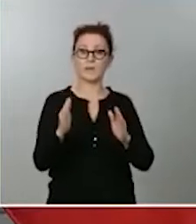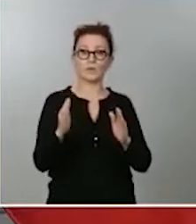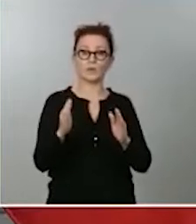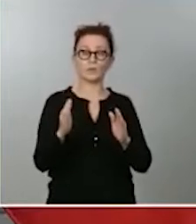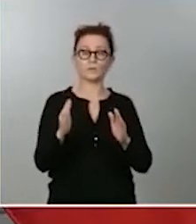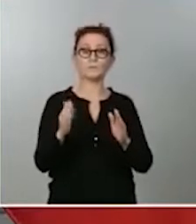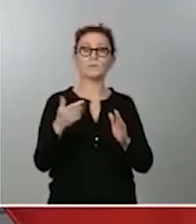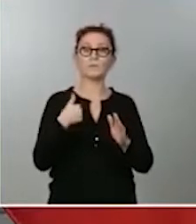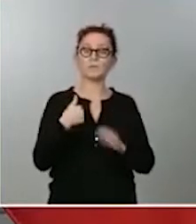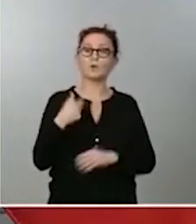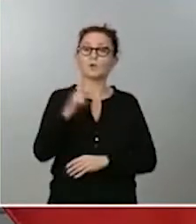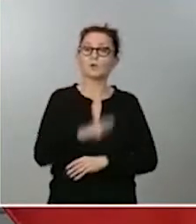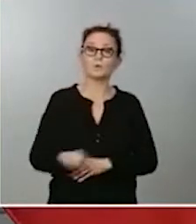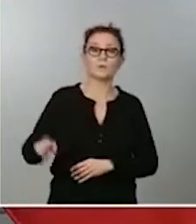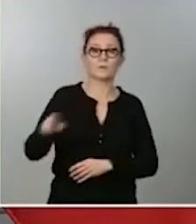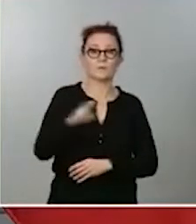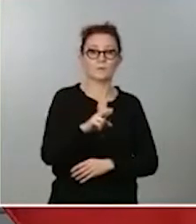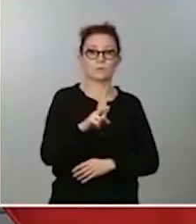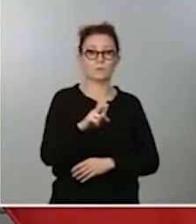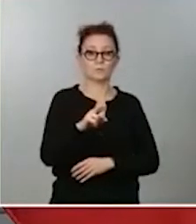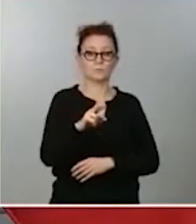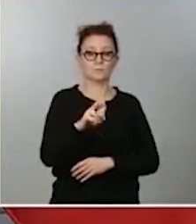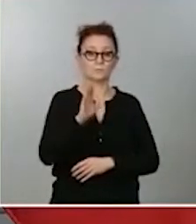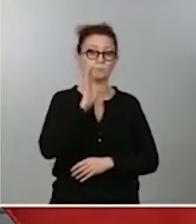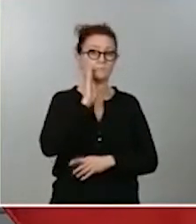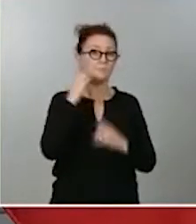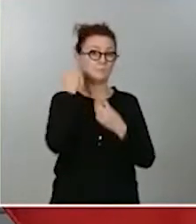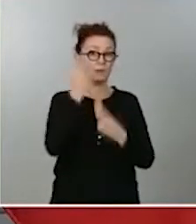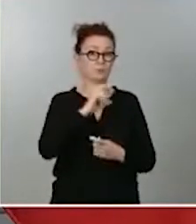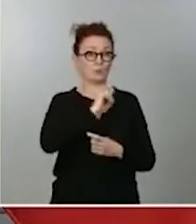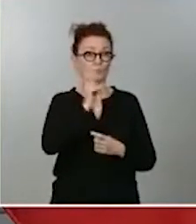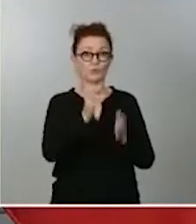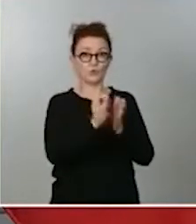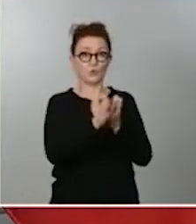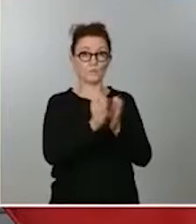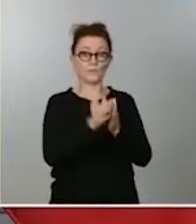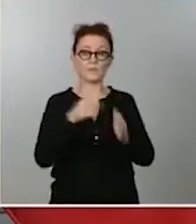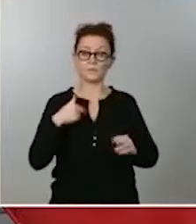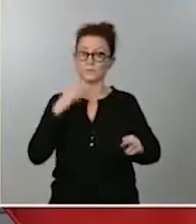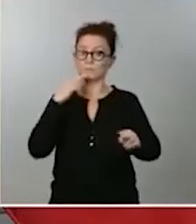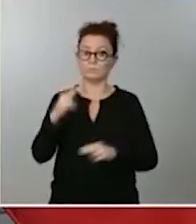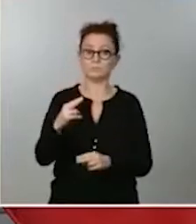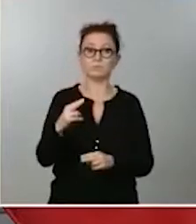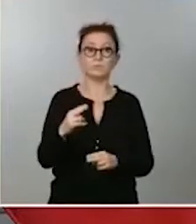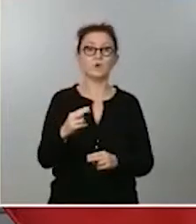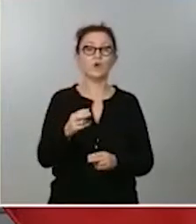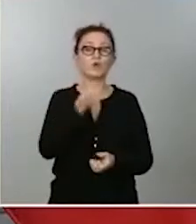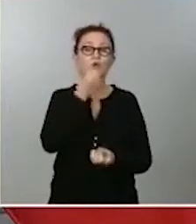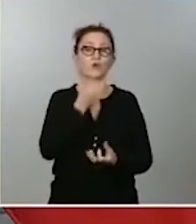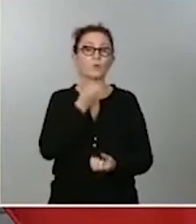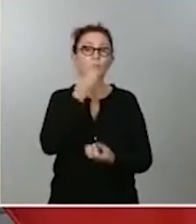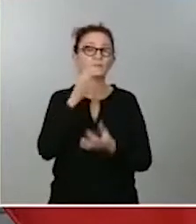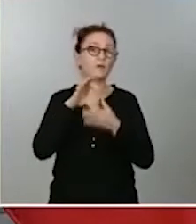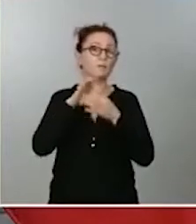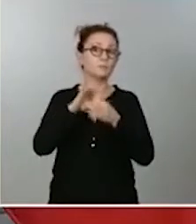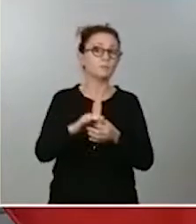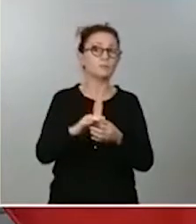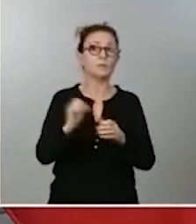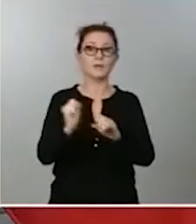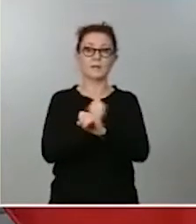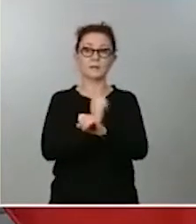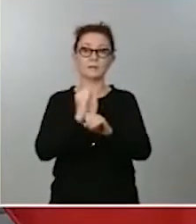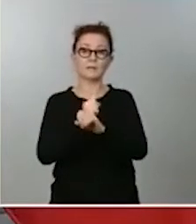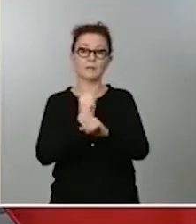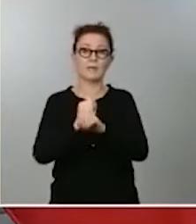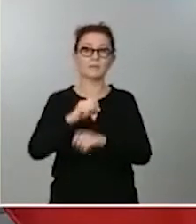insistir que lo que he dicho a preguntas de otro compañero, no vamos a hacer ningún comentario sobre actividades que hemos conocido por